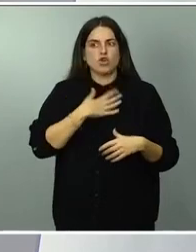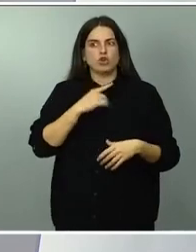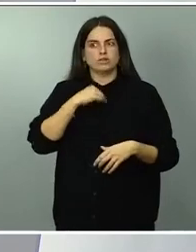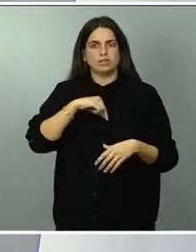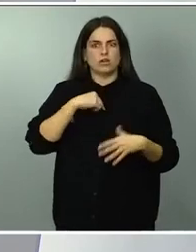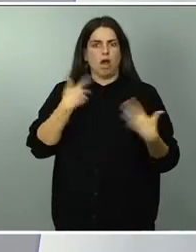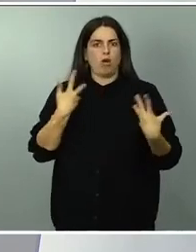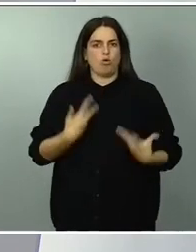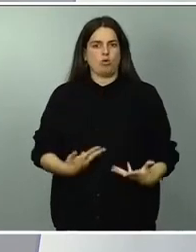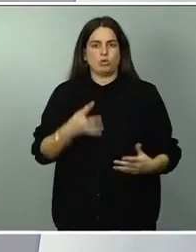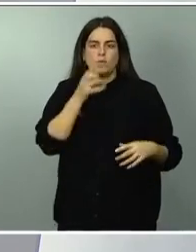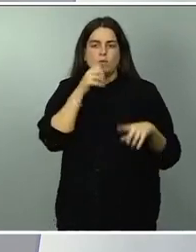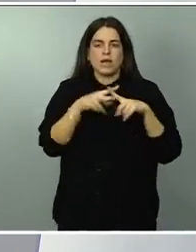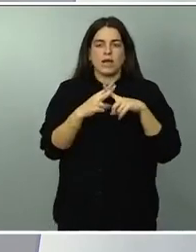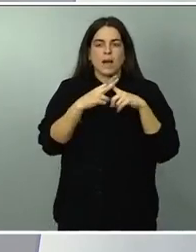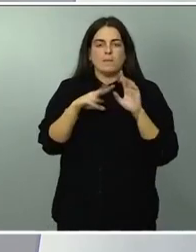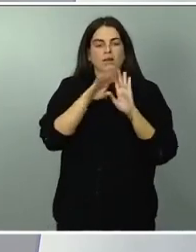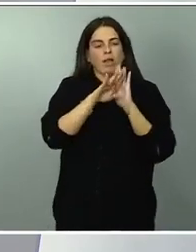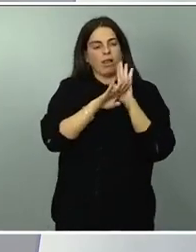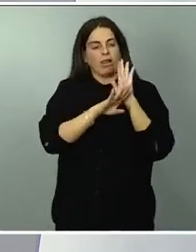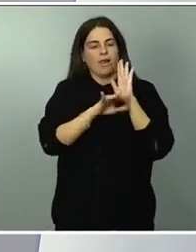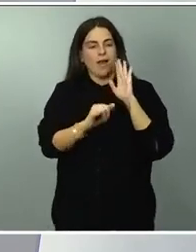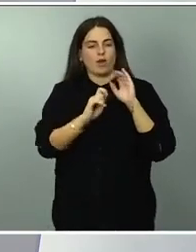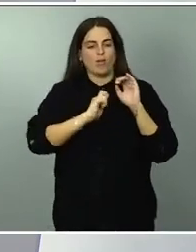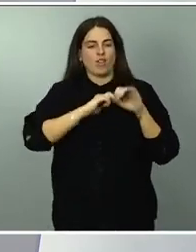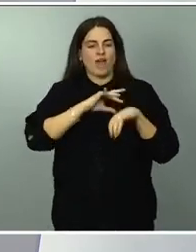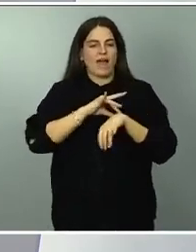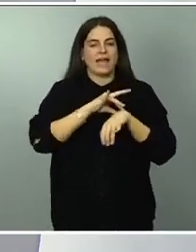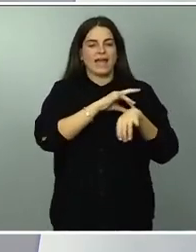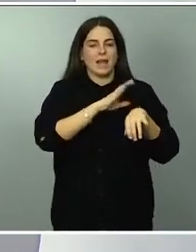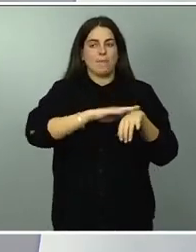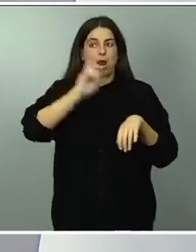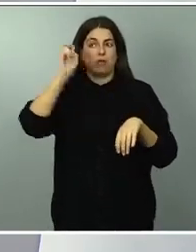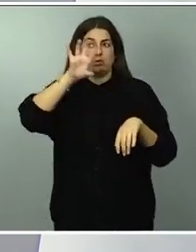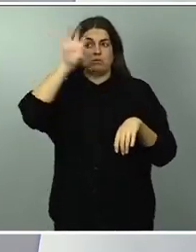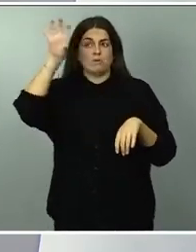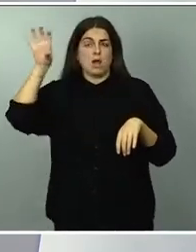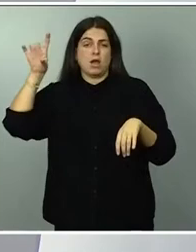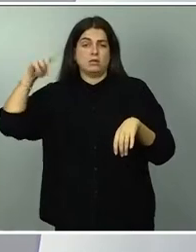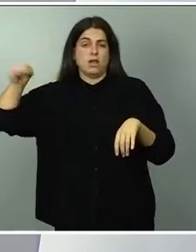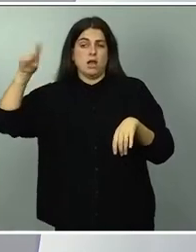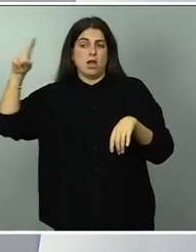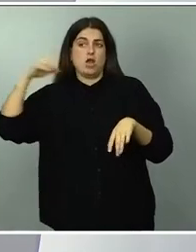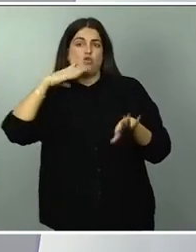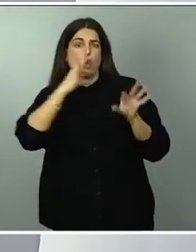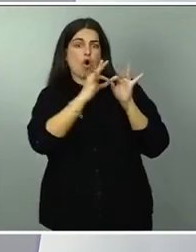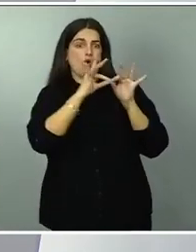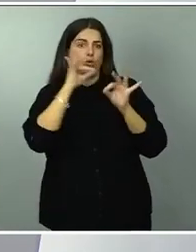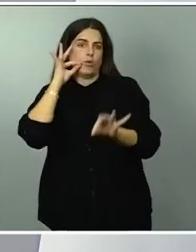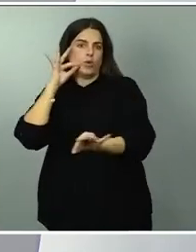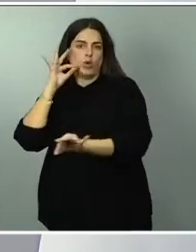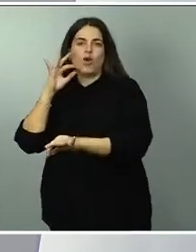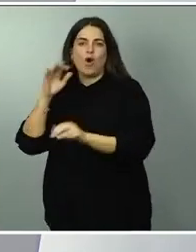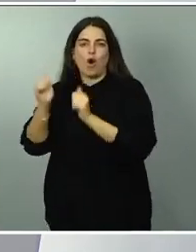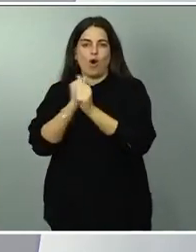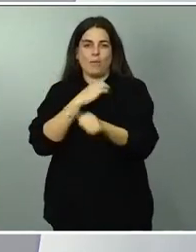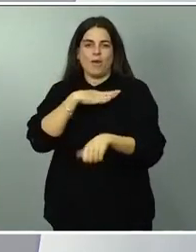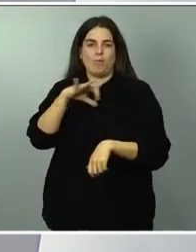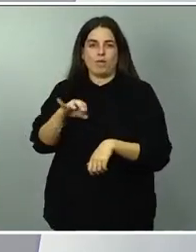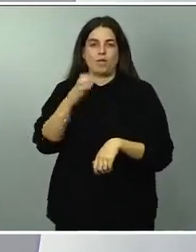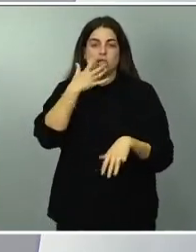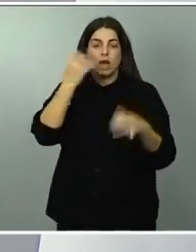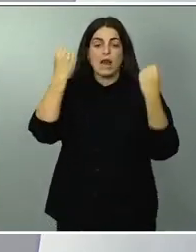herramientas que van a servir también de guía a otros países que porque van en menor ejecución pues seguro que en las buenas prácticas van a poder